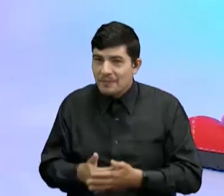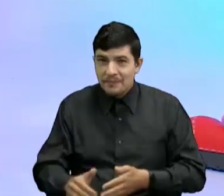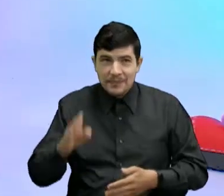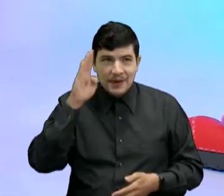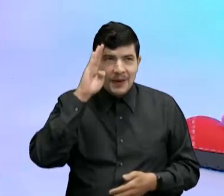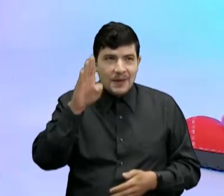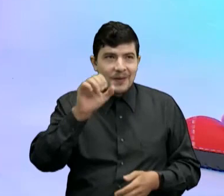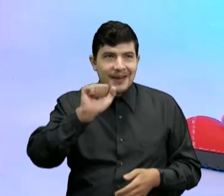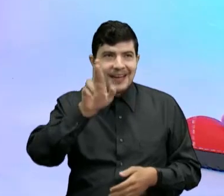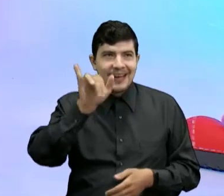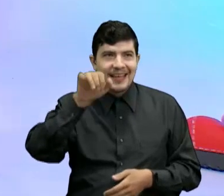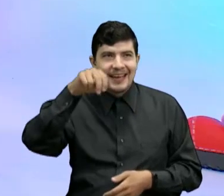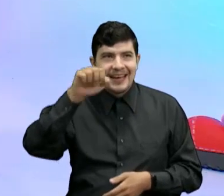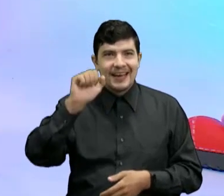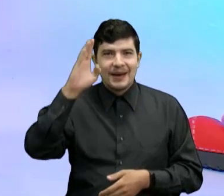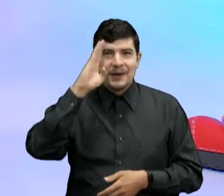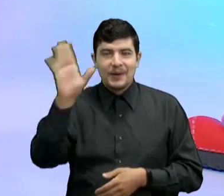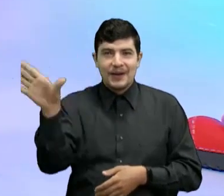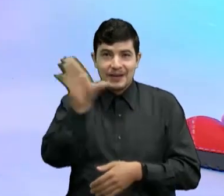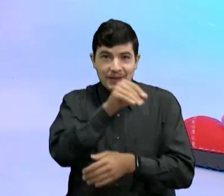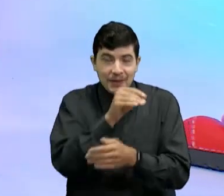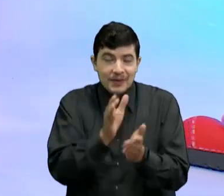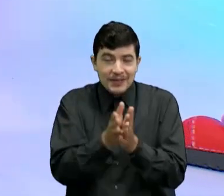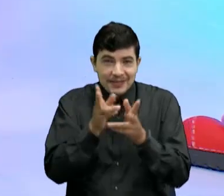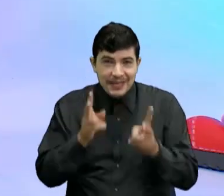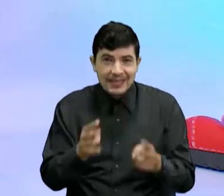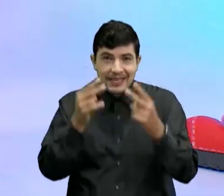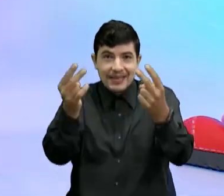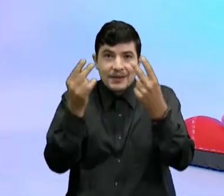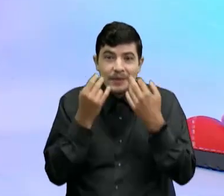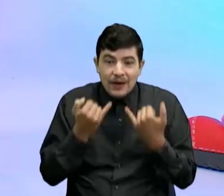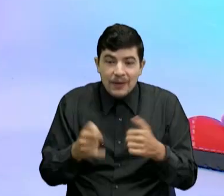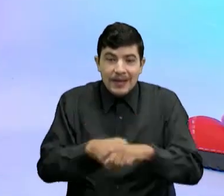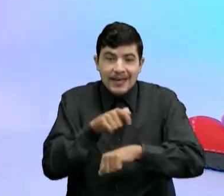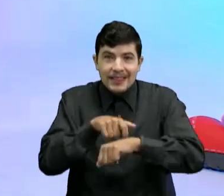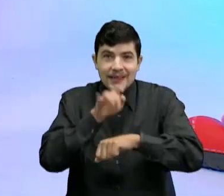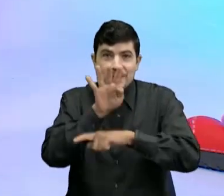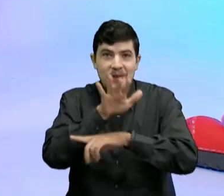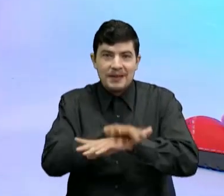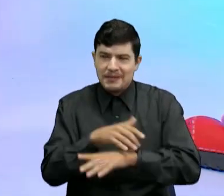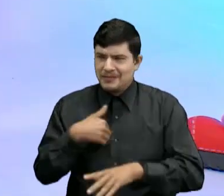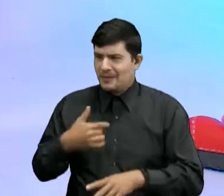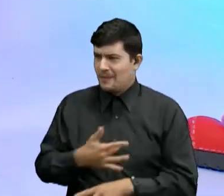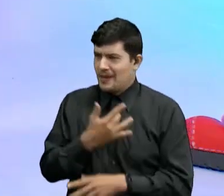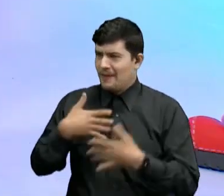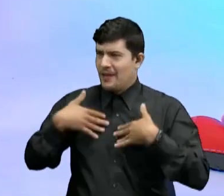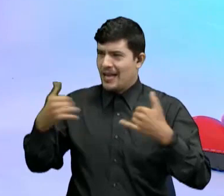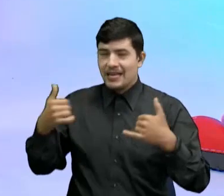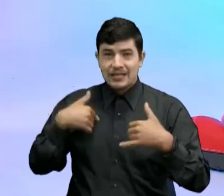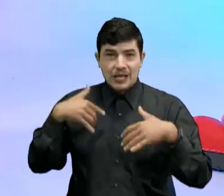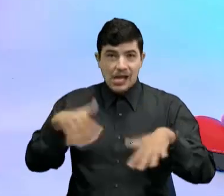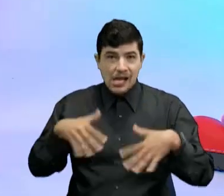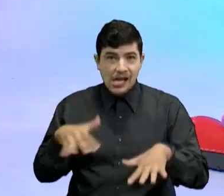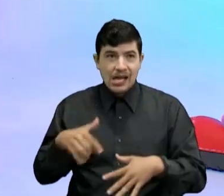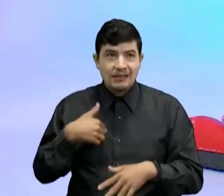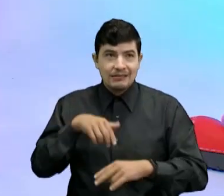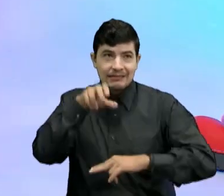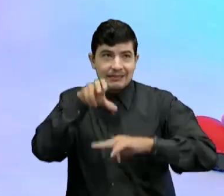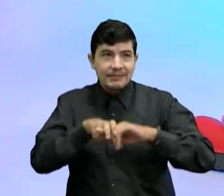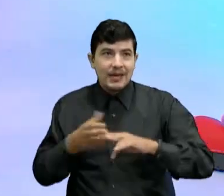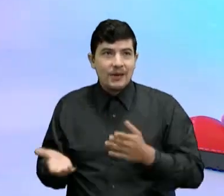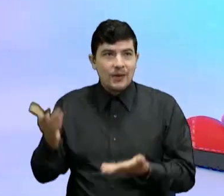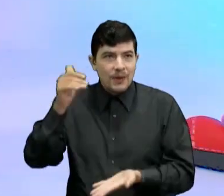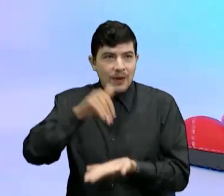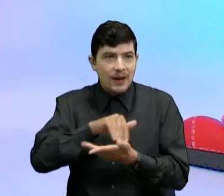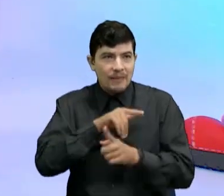Ariana Hola a toda la audiencia Que nos escucha Y nos sintoniza A esta hora No pues feliz Si daba con un poquito de nervio Volverles enterarnos acá Pero bueno